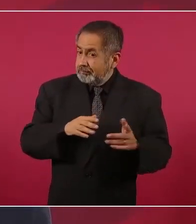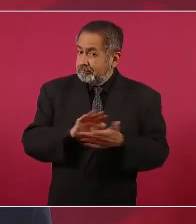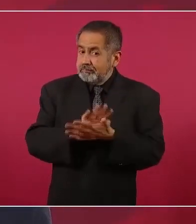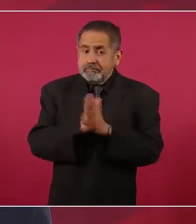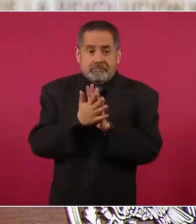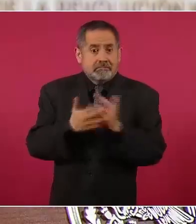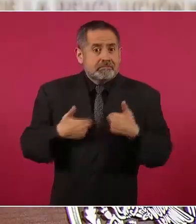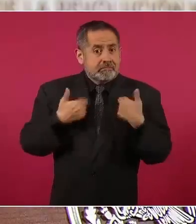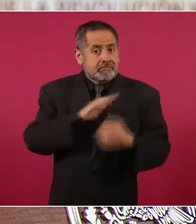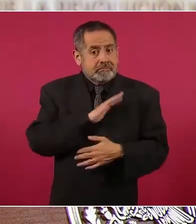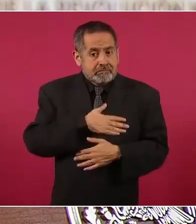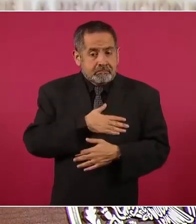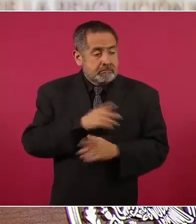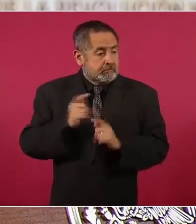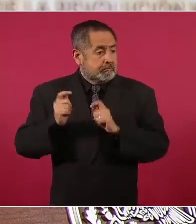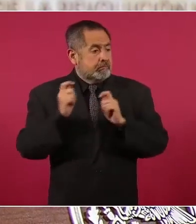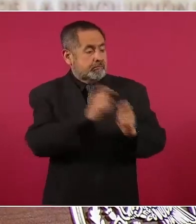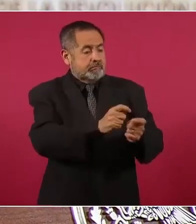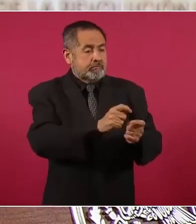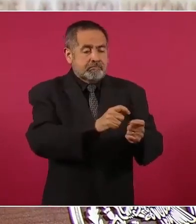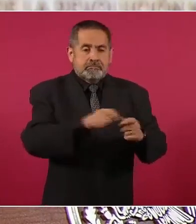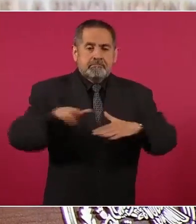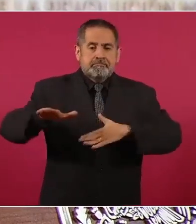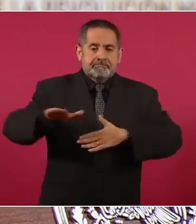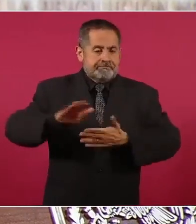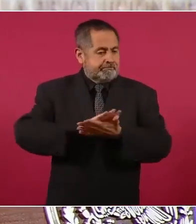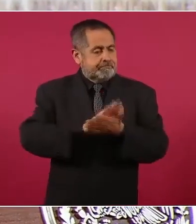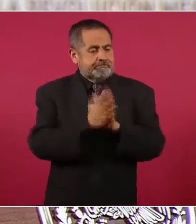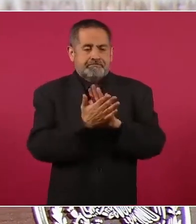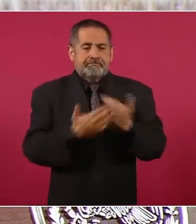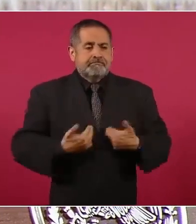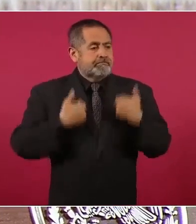Ya le dieron la nacionalidad española,